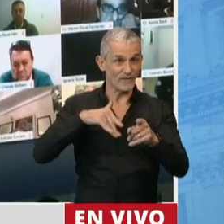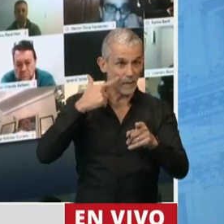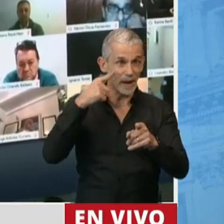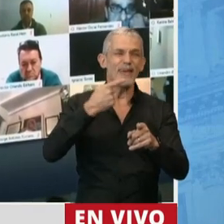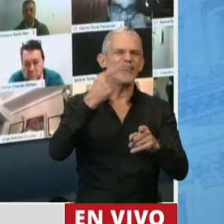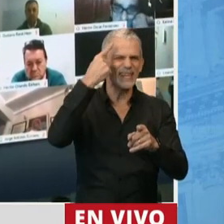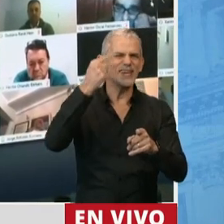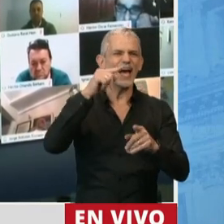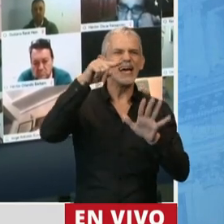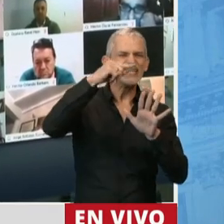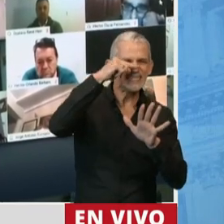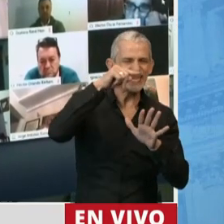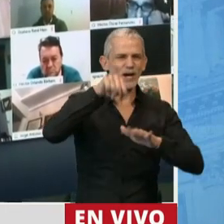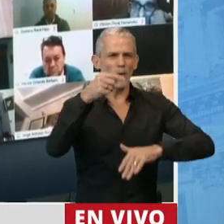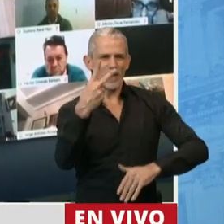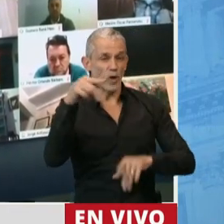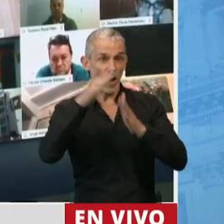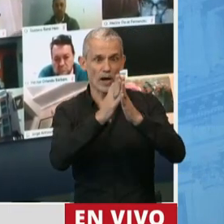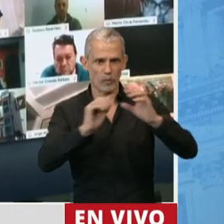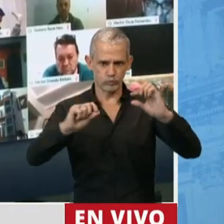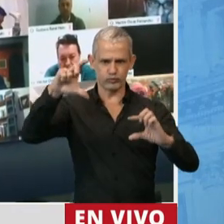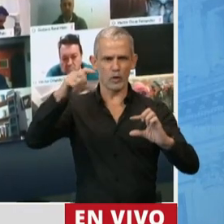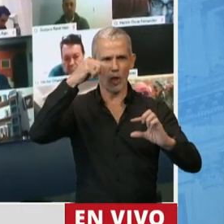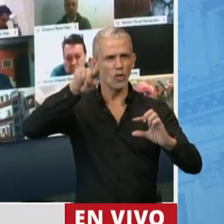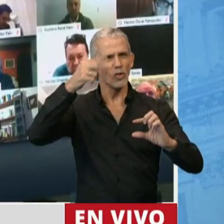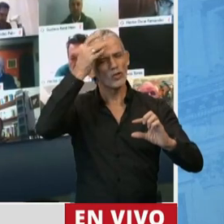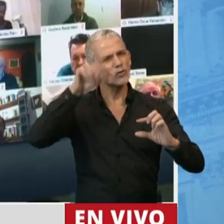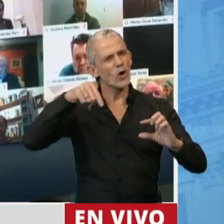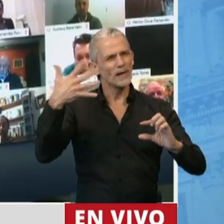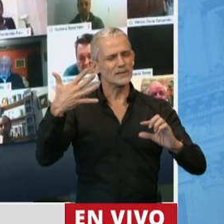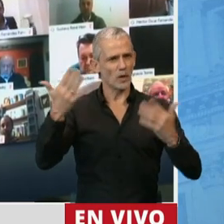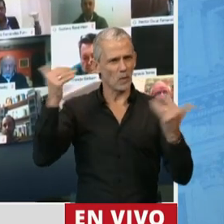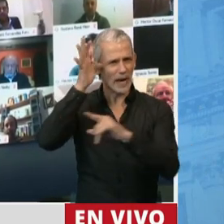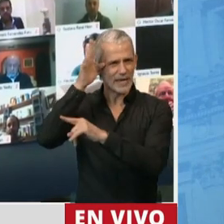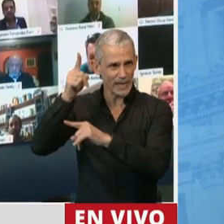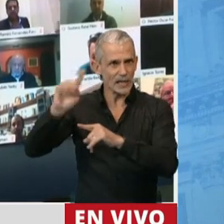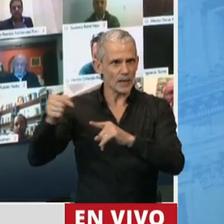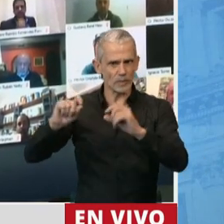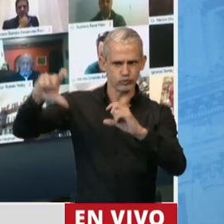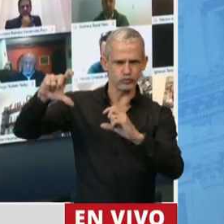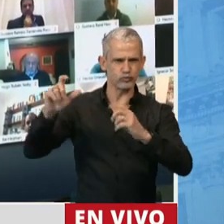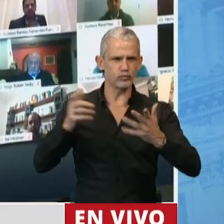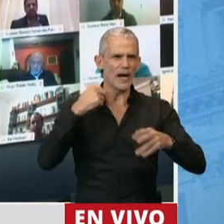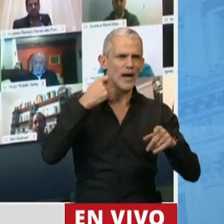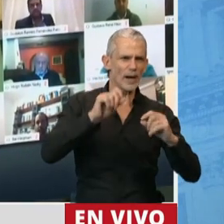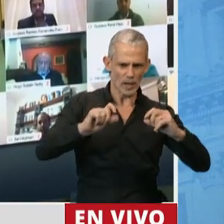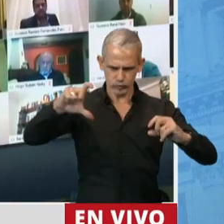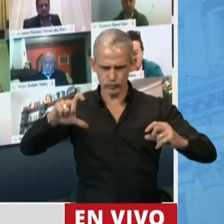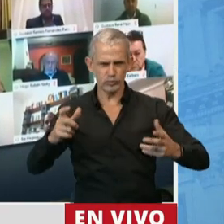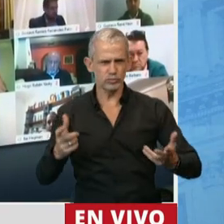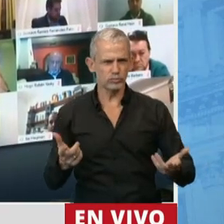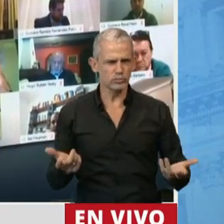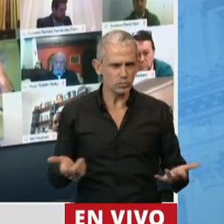interpretaba que iba a ser del 7,2 ahora del 12,5 Italia el 9,1 ahora del 12,8 España del 8 ahora del 12,8 o sea